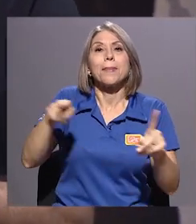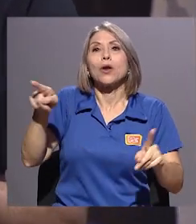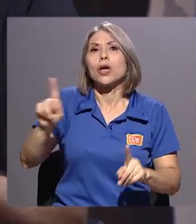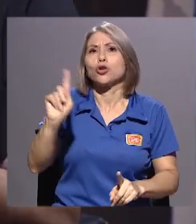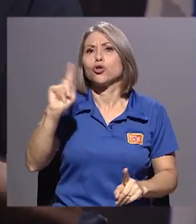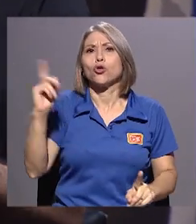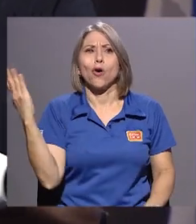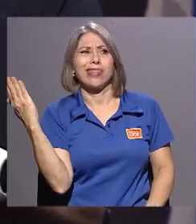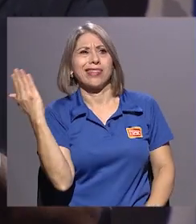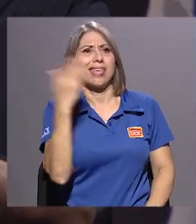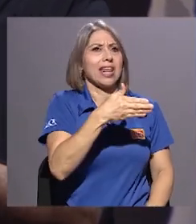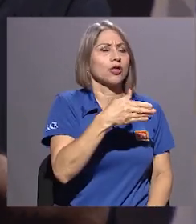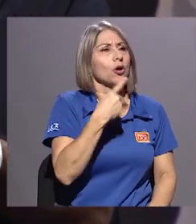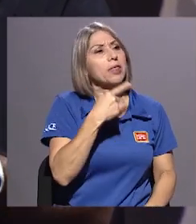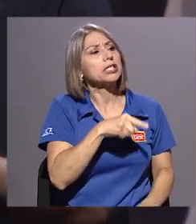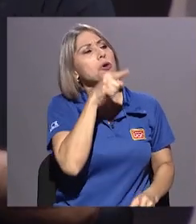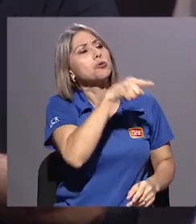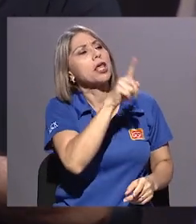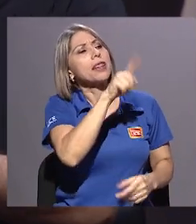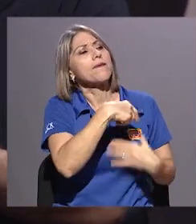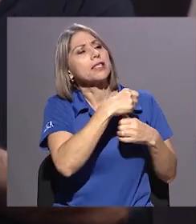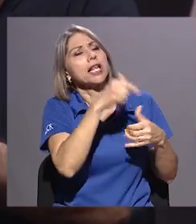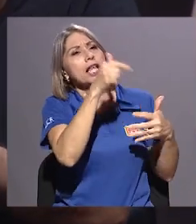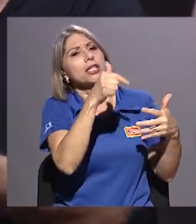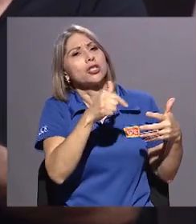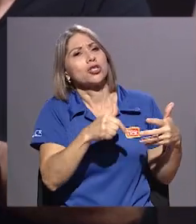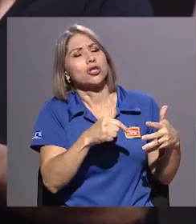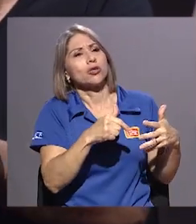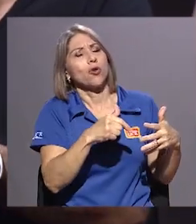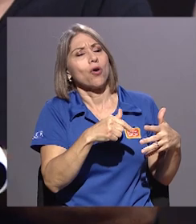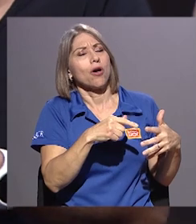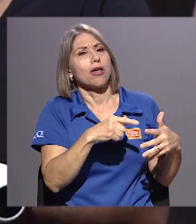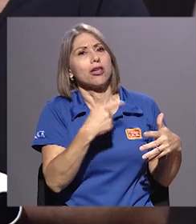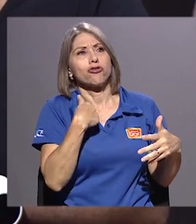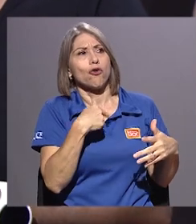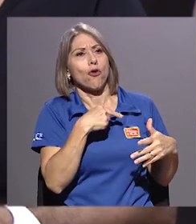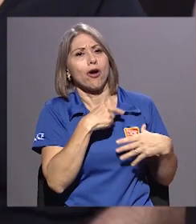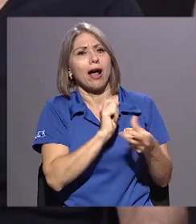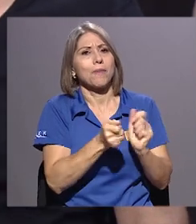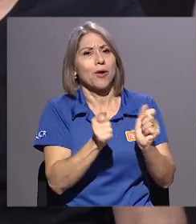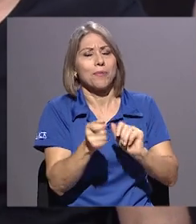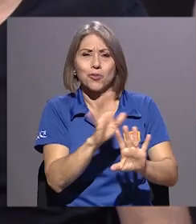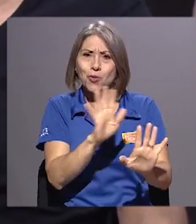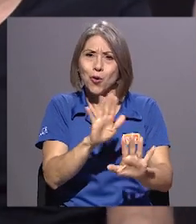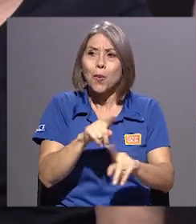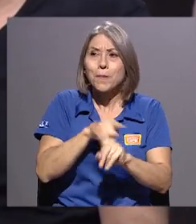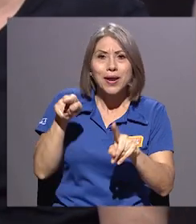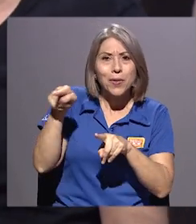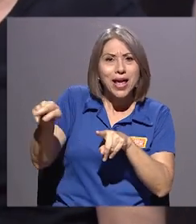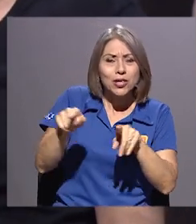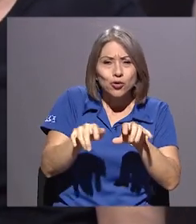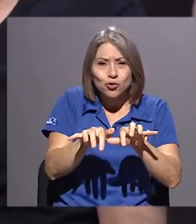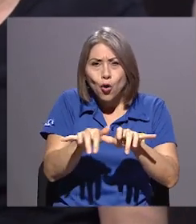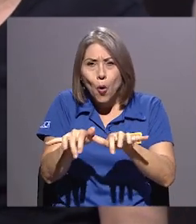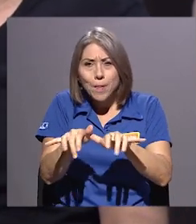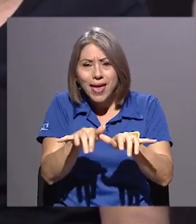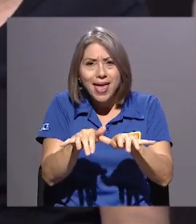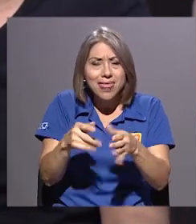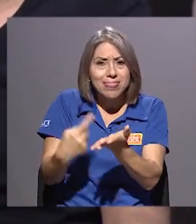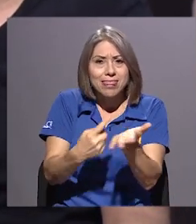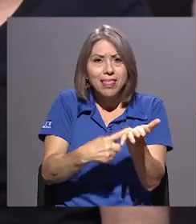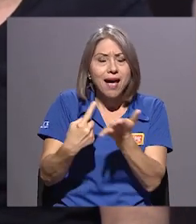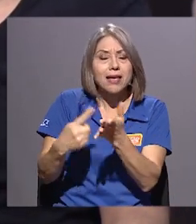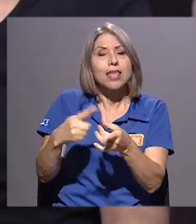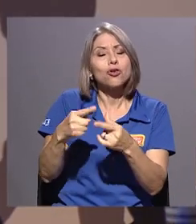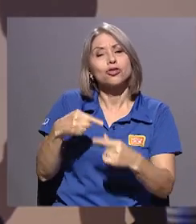mueves de acá para acá? No lo hace así, pero me hace por sus comentarios ver que a veces conviene profundizar más por un lado que por otro. Y me